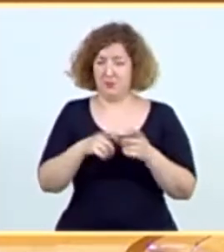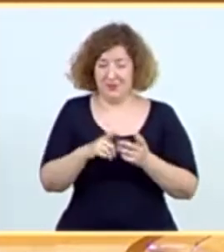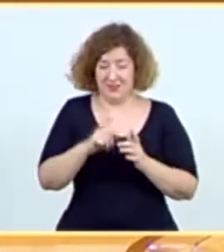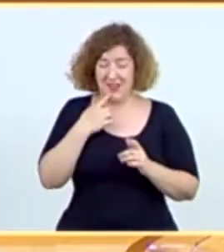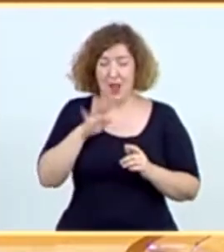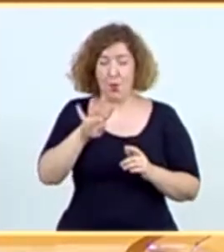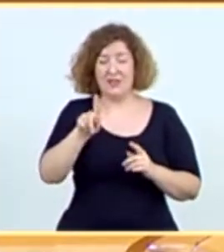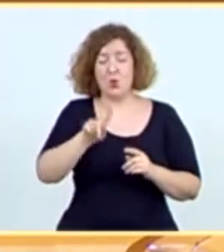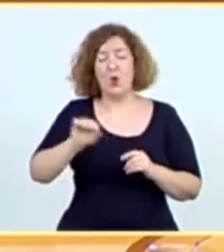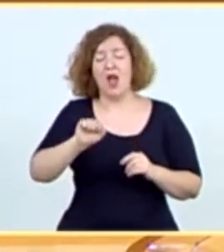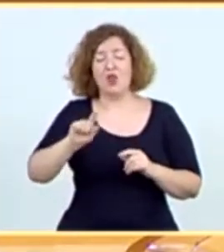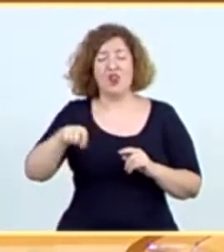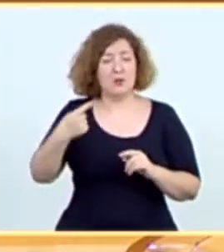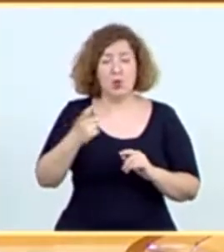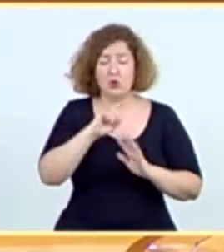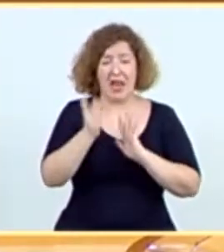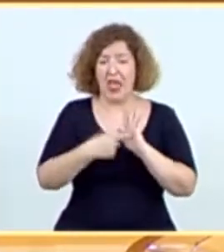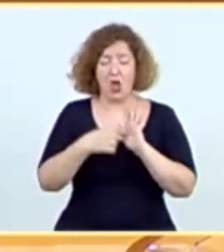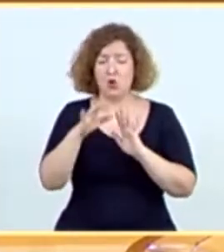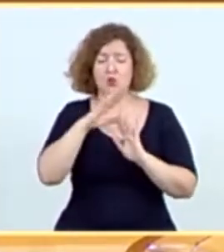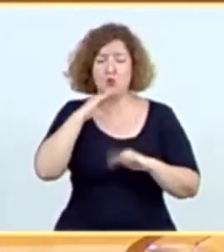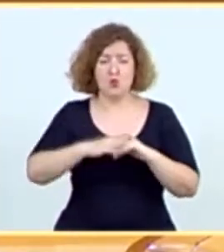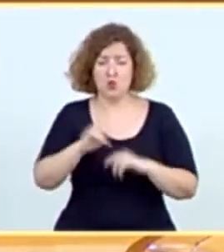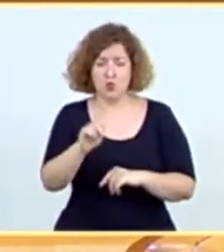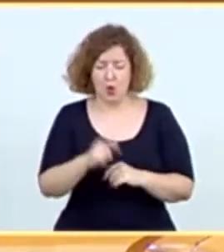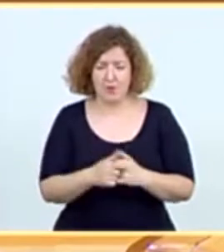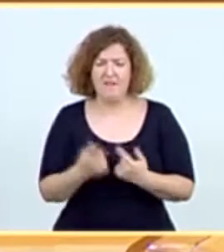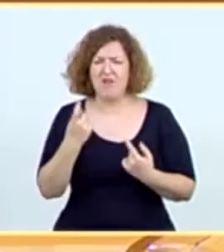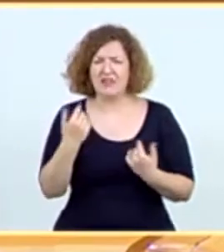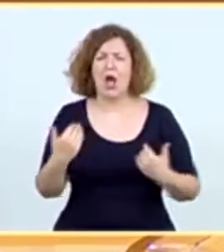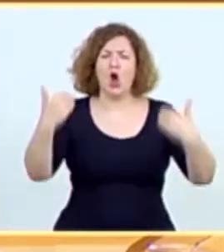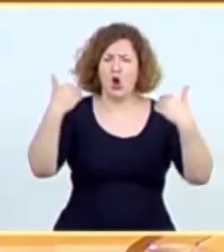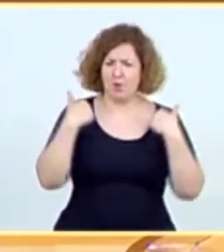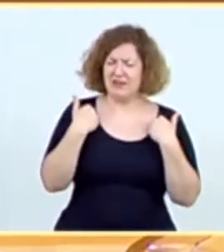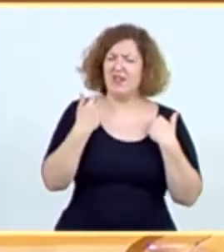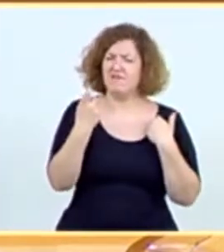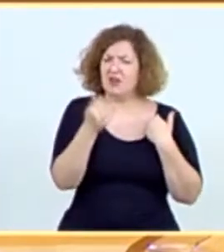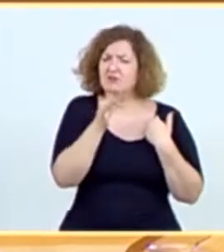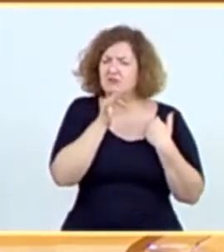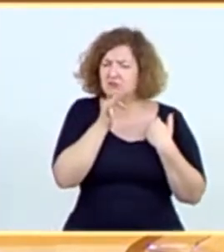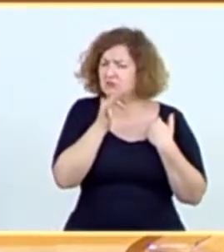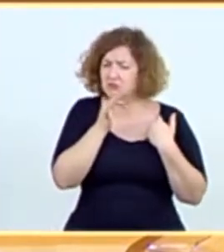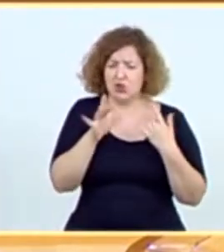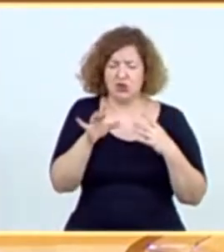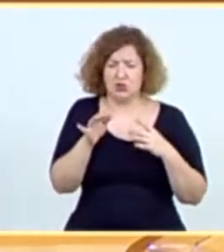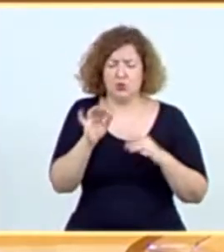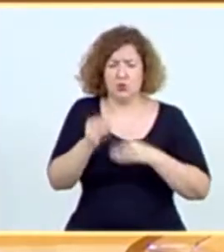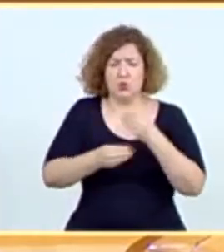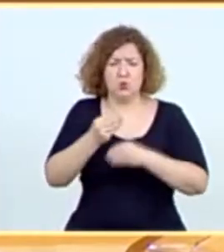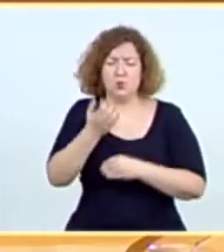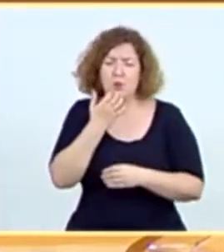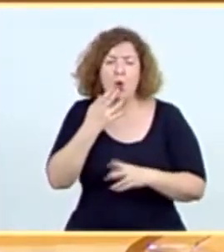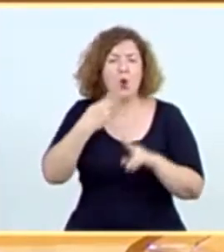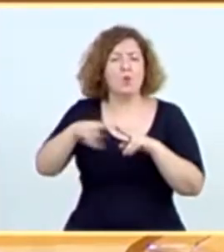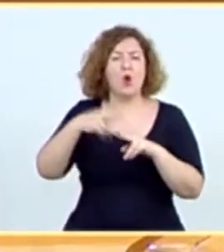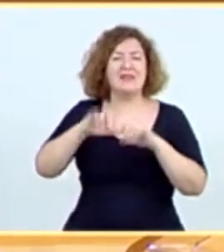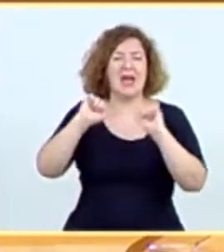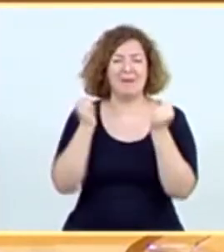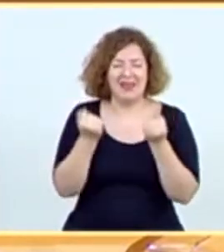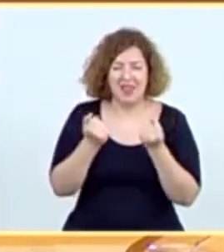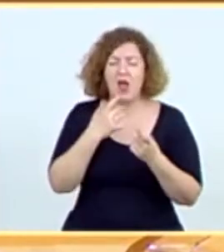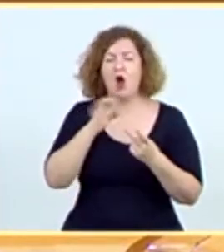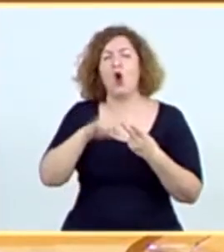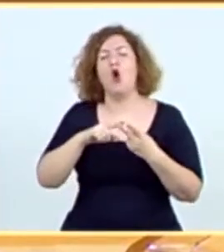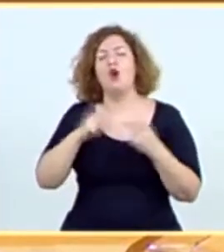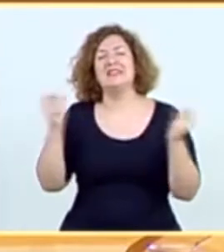cumple. Por un lado, existen competencias pendientes. Hay competencias que ni siquiera se han tocado, como son la política penitenciaria